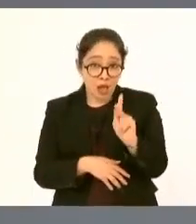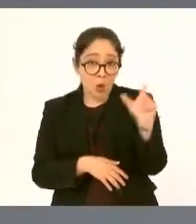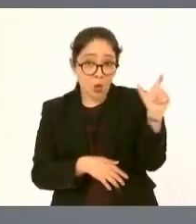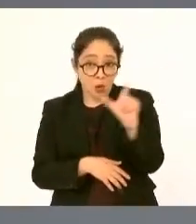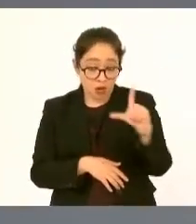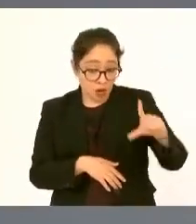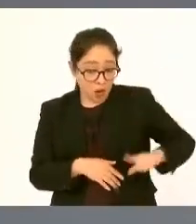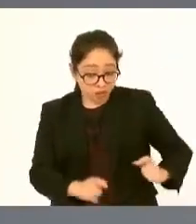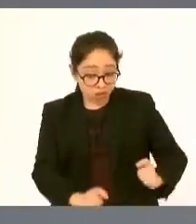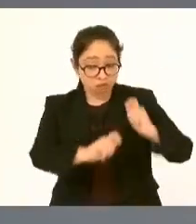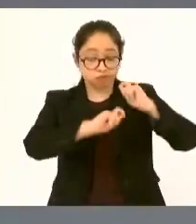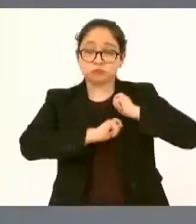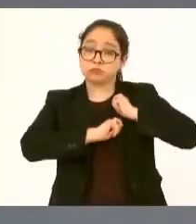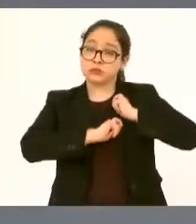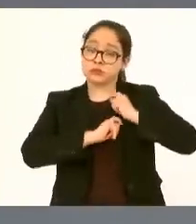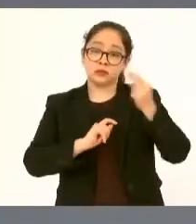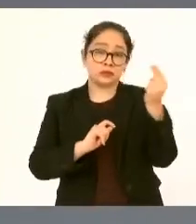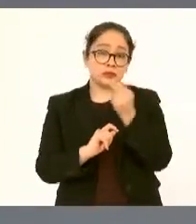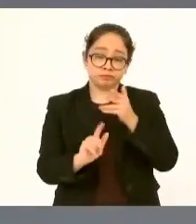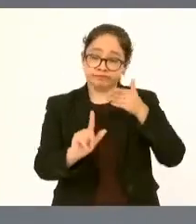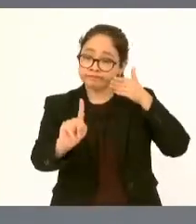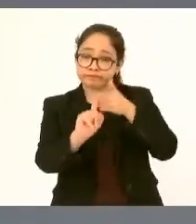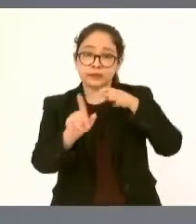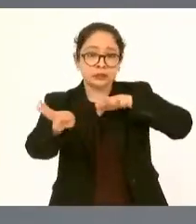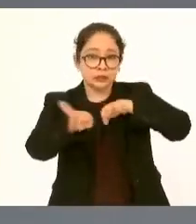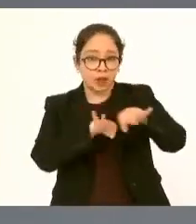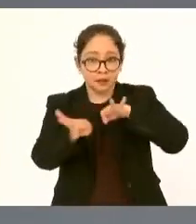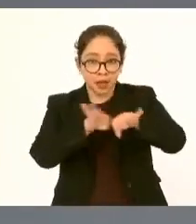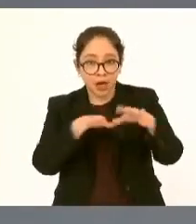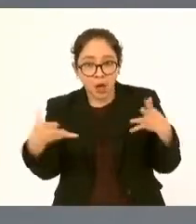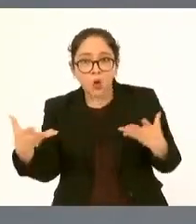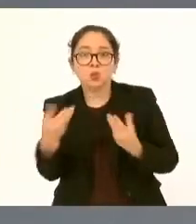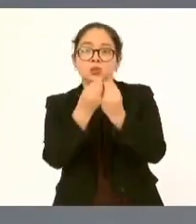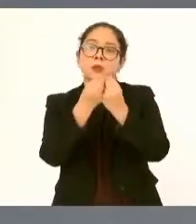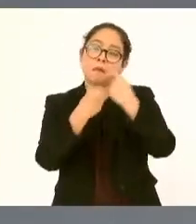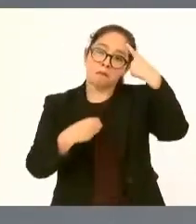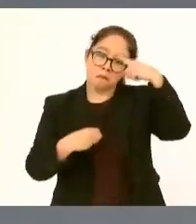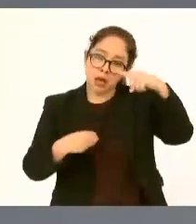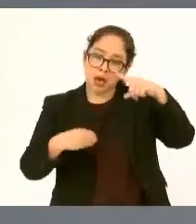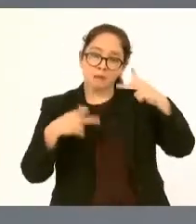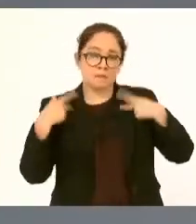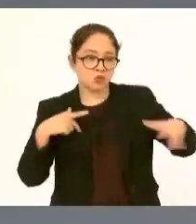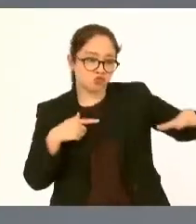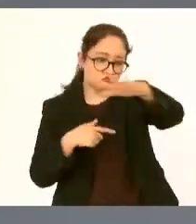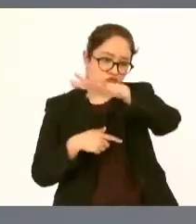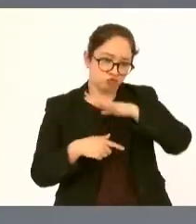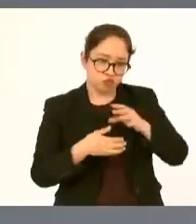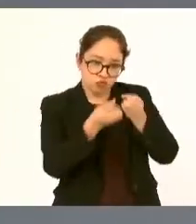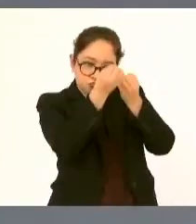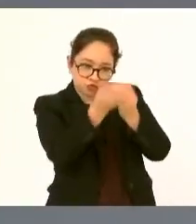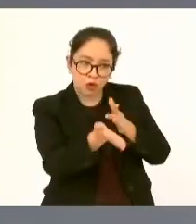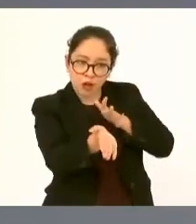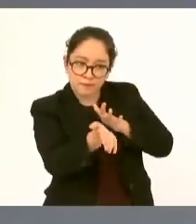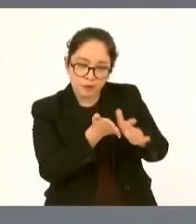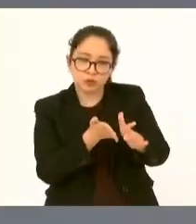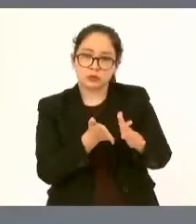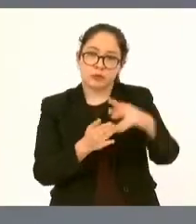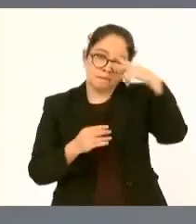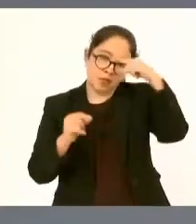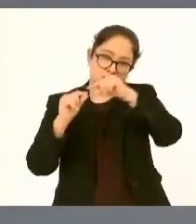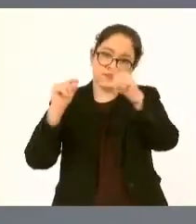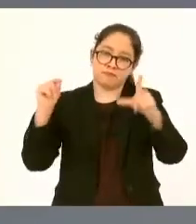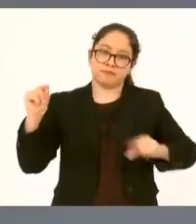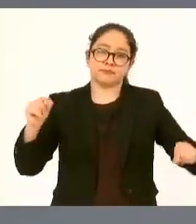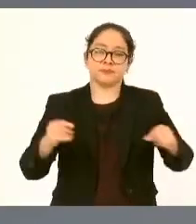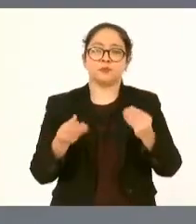tenemos que trabajar juntos por el bien del pueblo por el bien de la nación